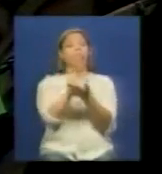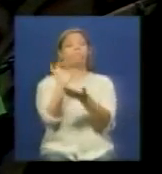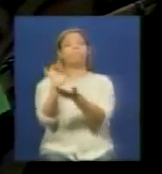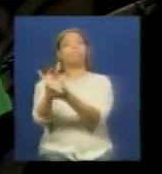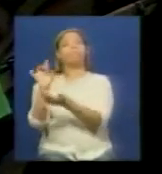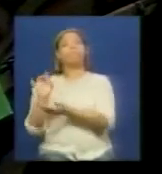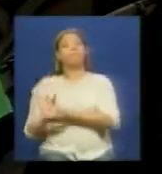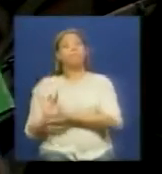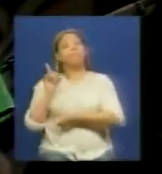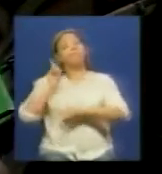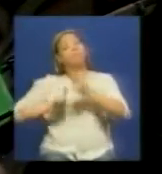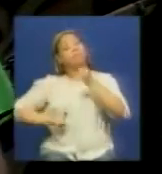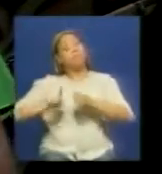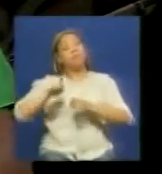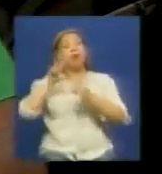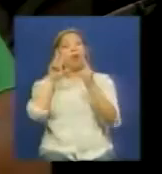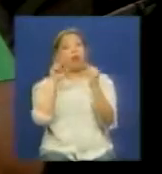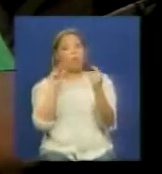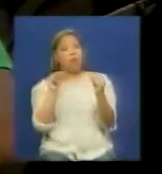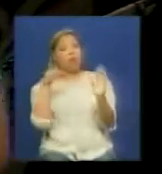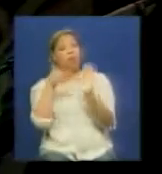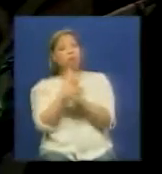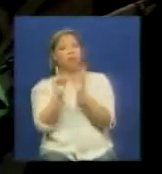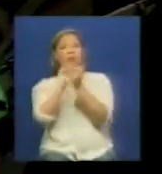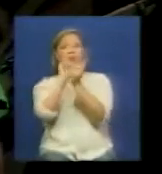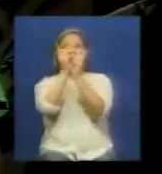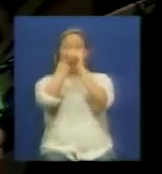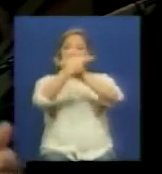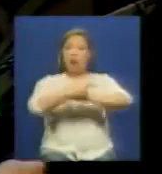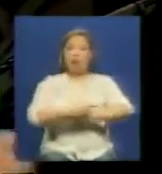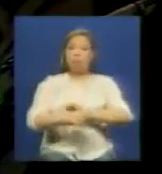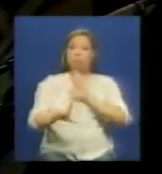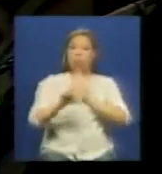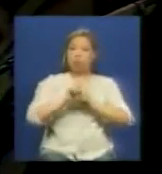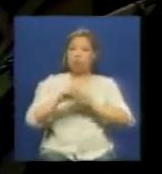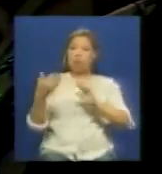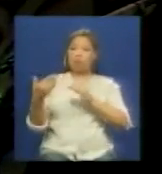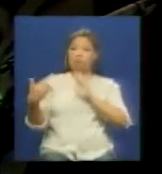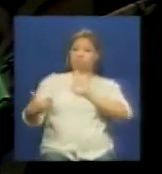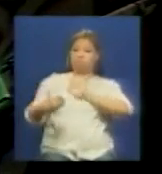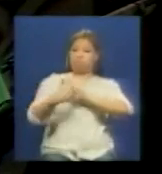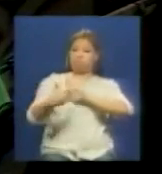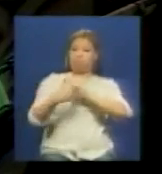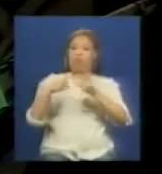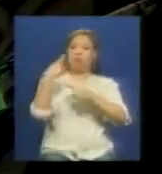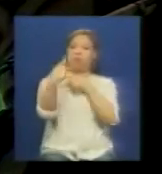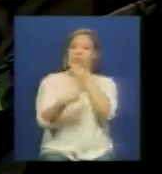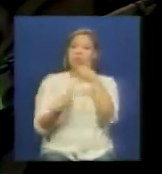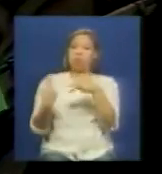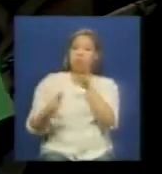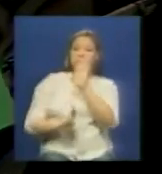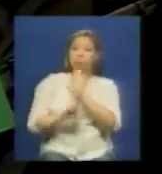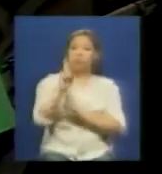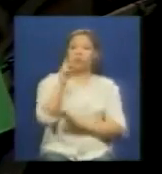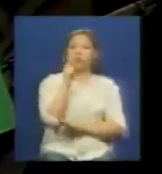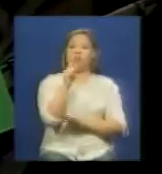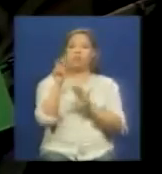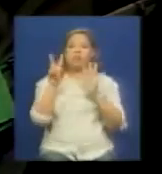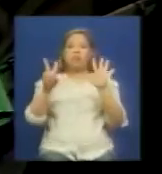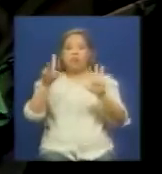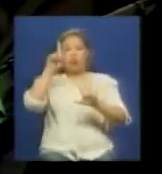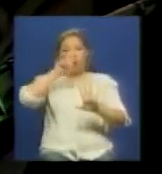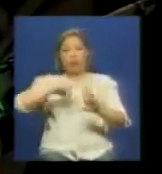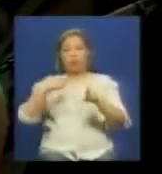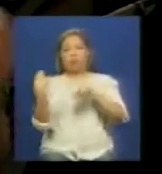conveniencia bueno ya están hablando incluso ellos de hacer un montón de cosas que van en contra de lo que se ha construido a lo largo de 17 años de revolución